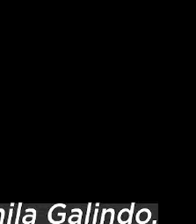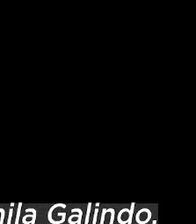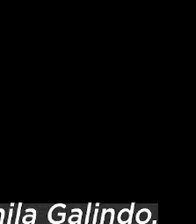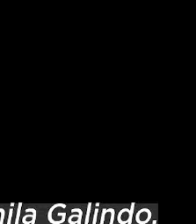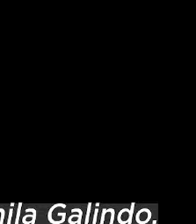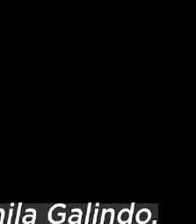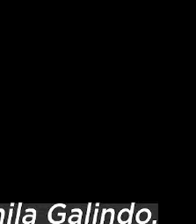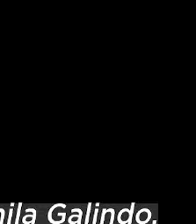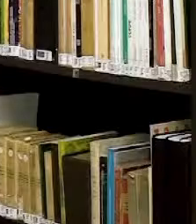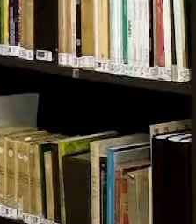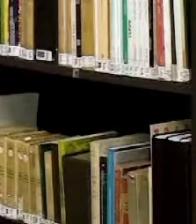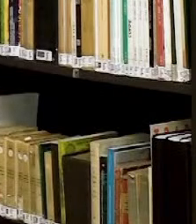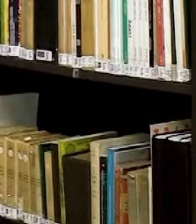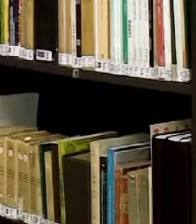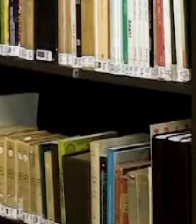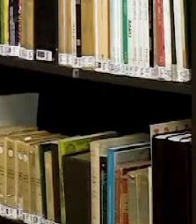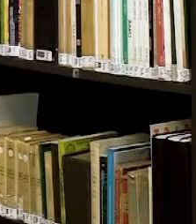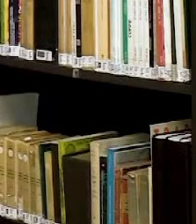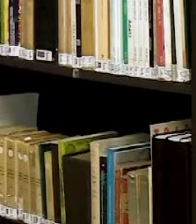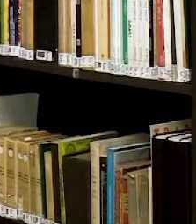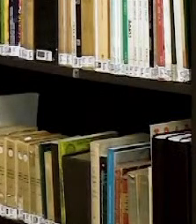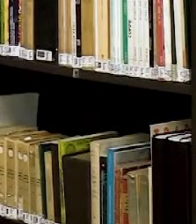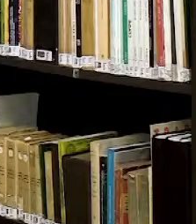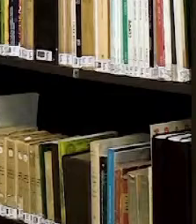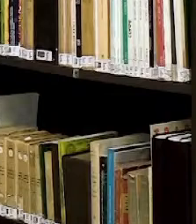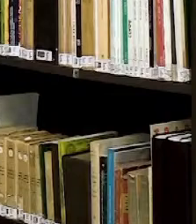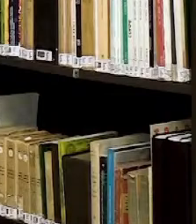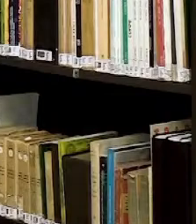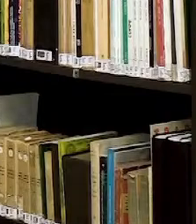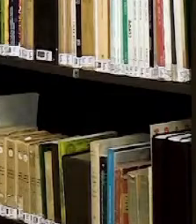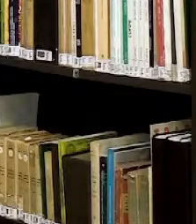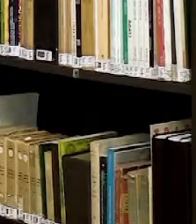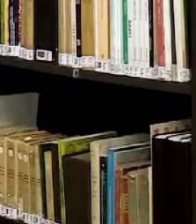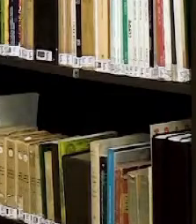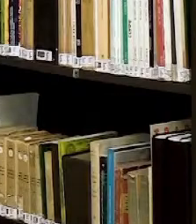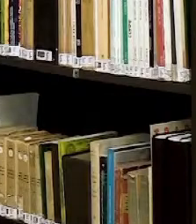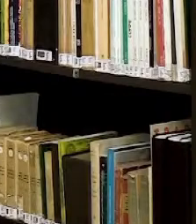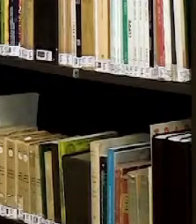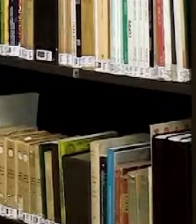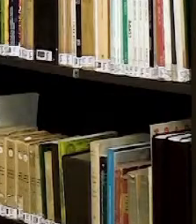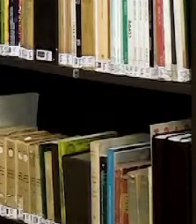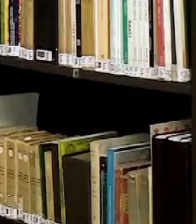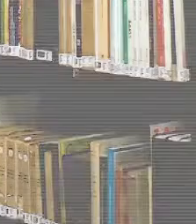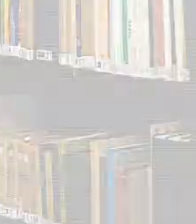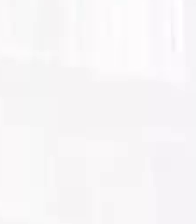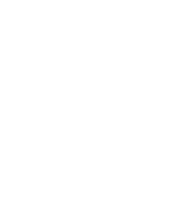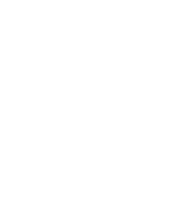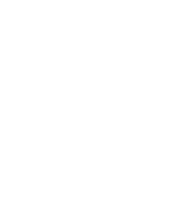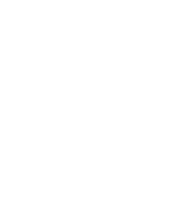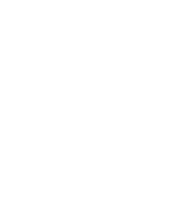si la colocáramos con una sola palabra yo diría que Hermila Galindo fue revolucionaria